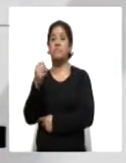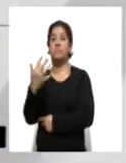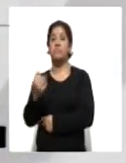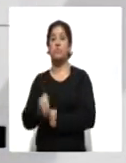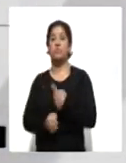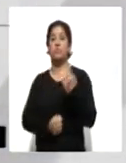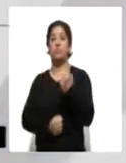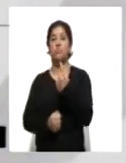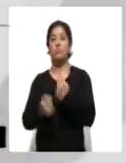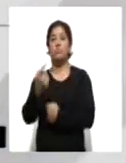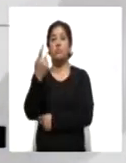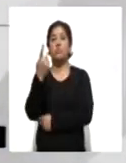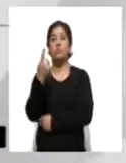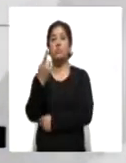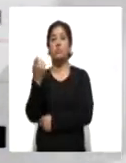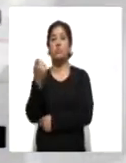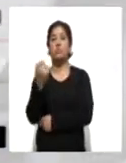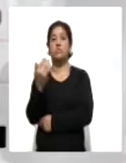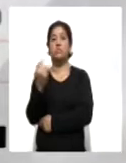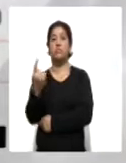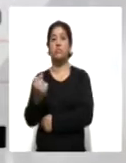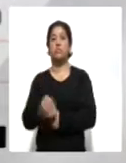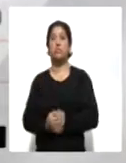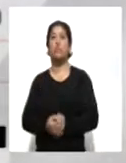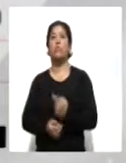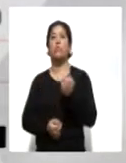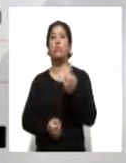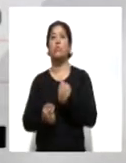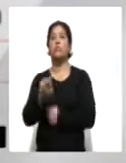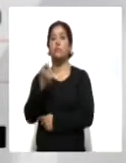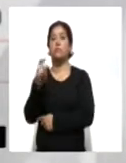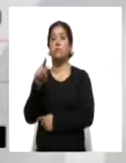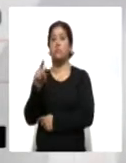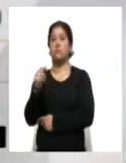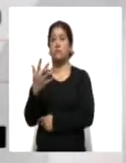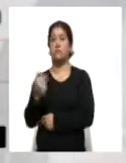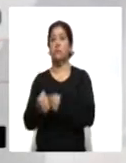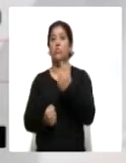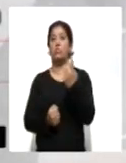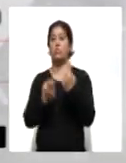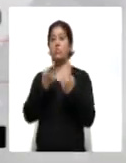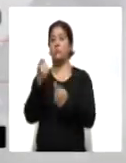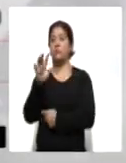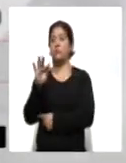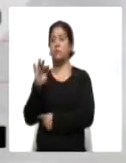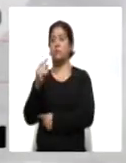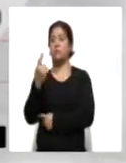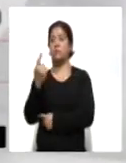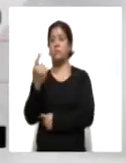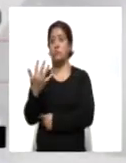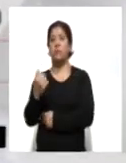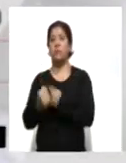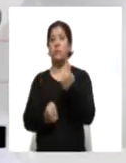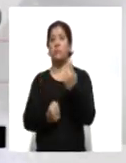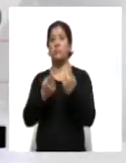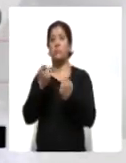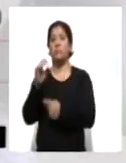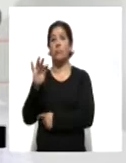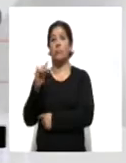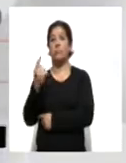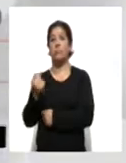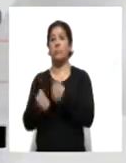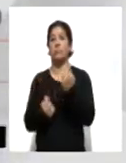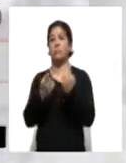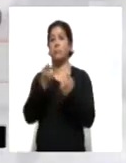Nativitas 151, Tepeyanco 145, Teolocholco 141, Xicotcinco 129,